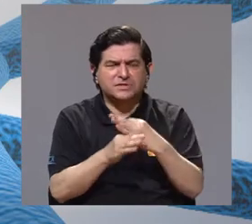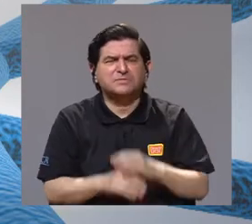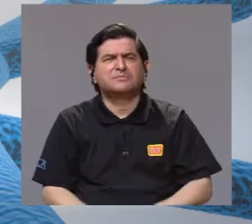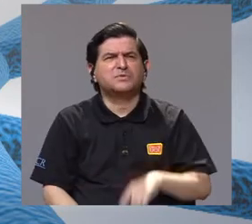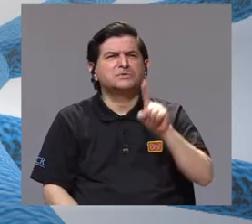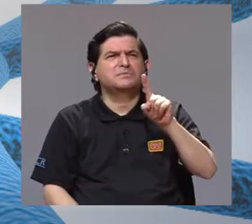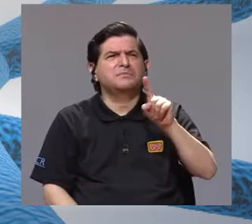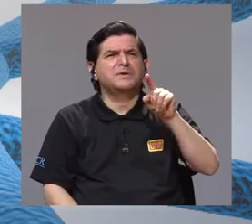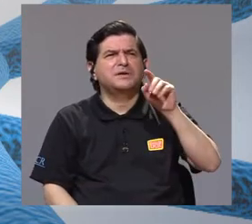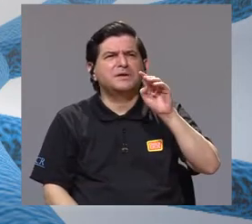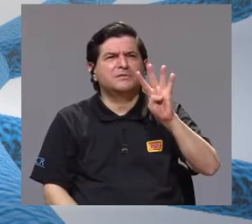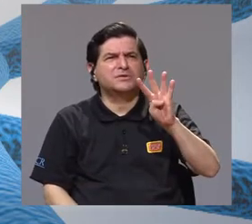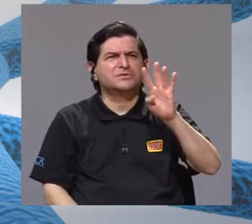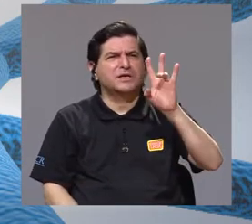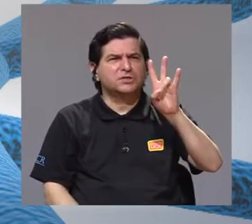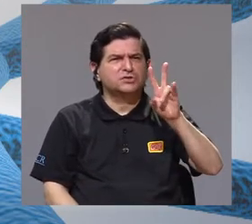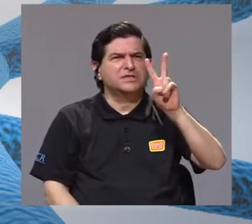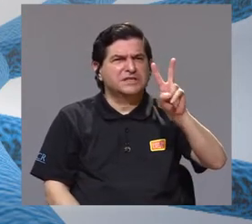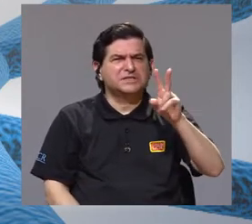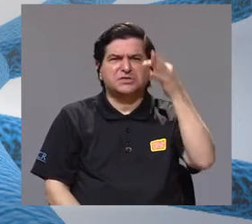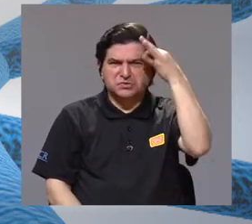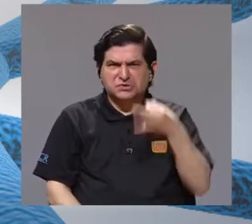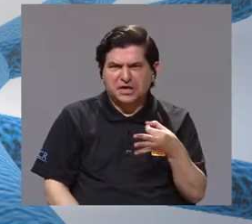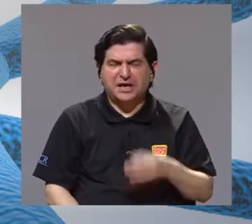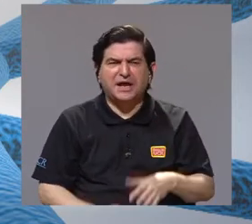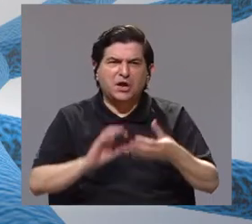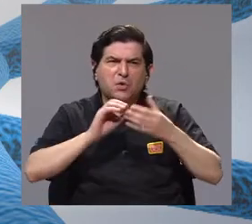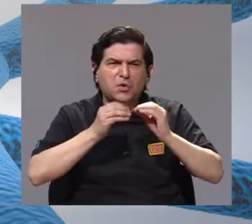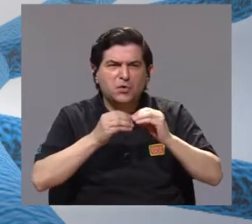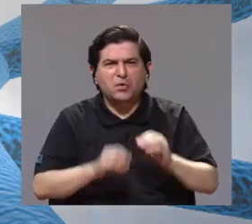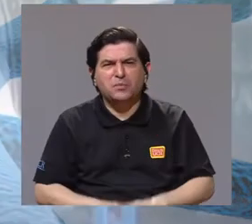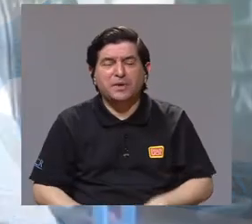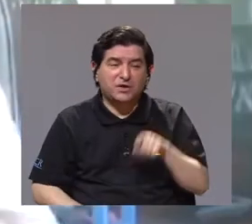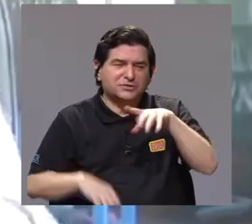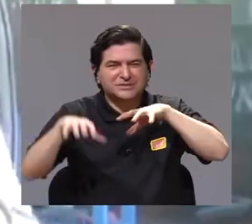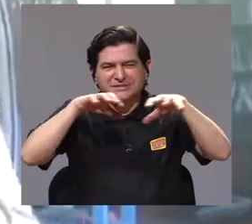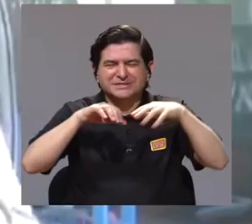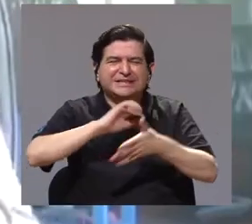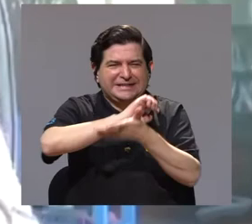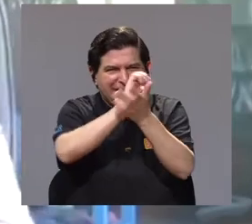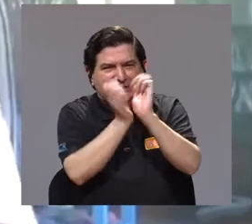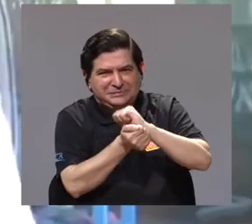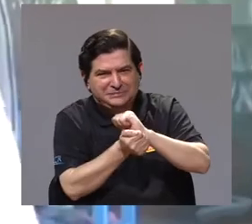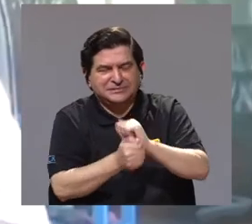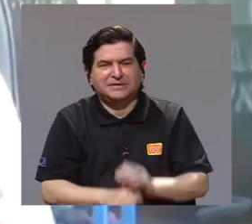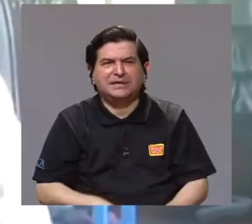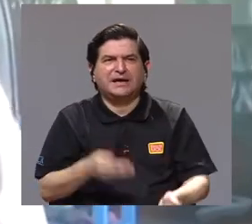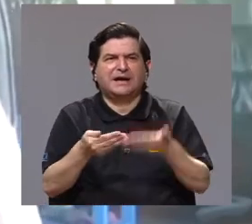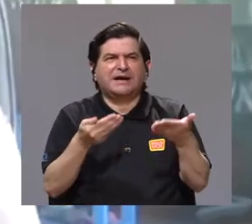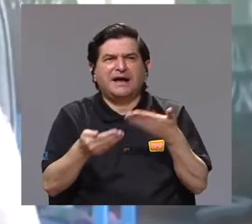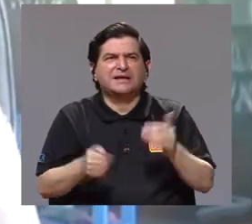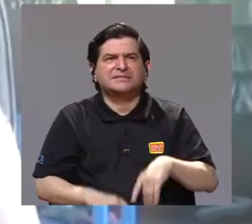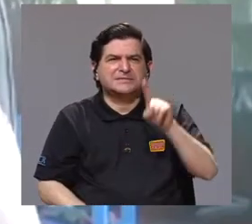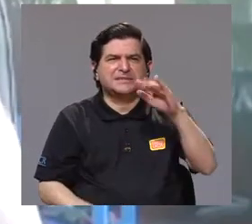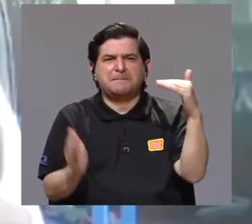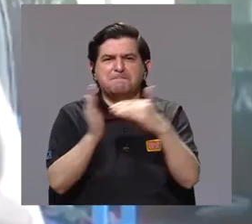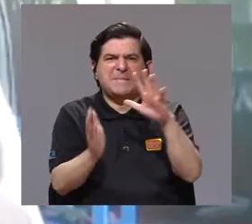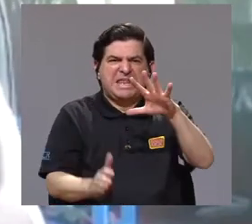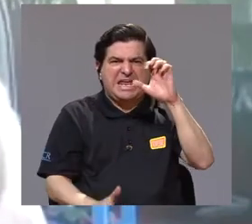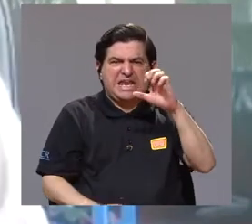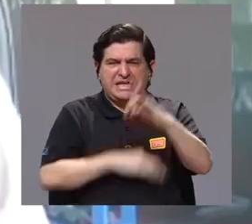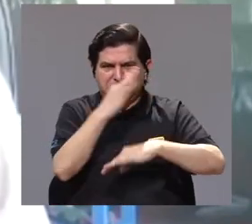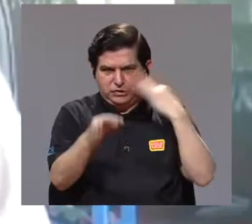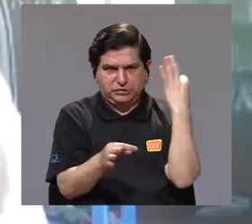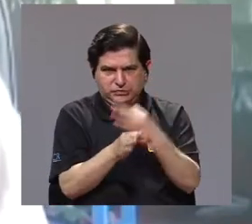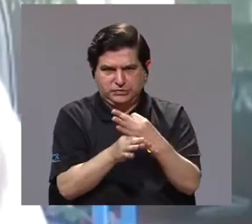.472 si no me equivoco, pero bueno, esos números pasan, son dinámicos, están cambiando. Casi 1.500